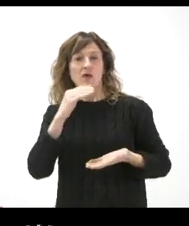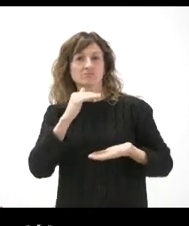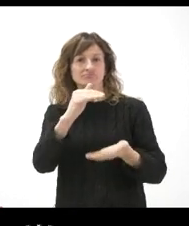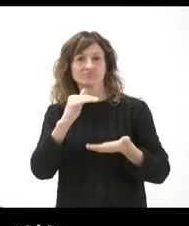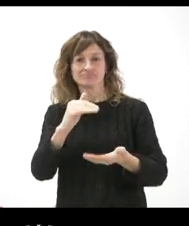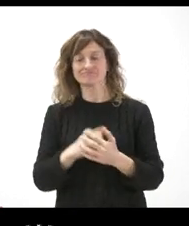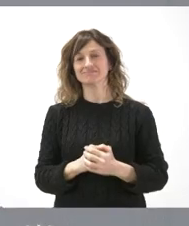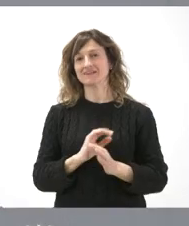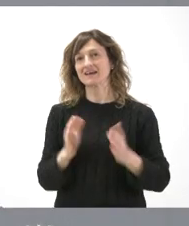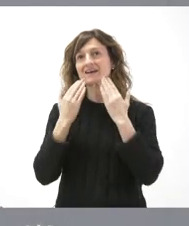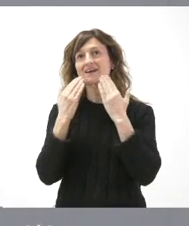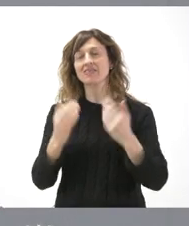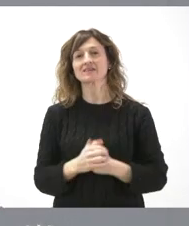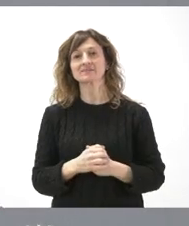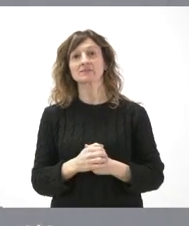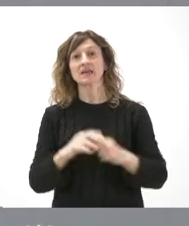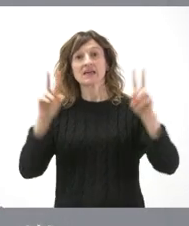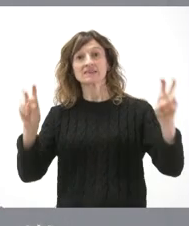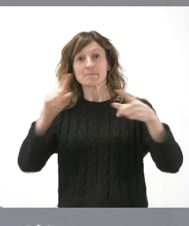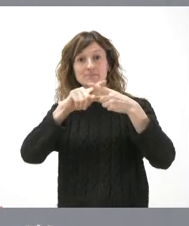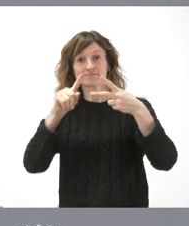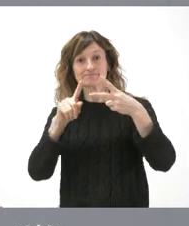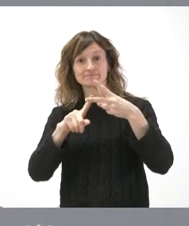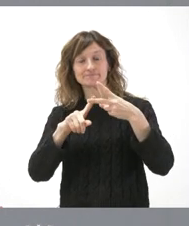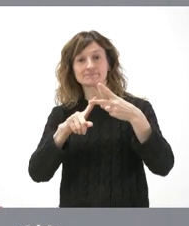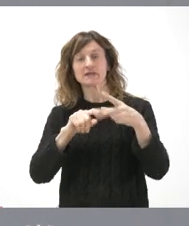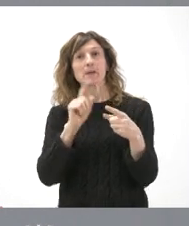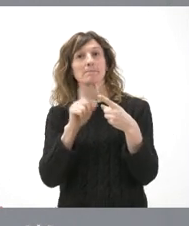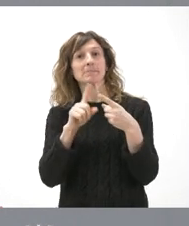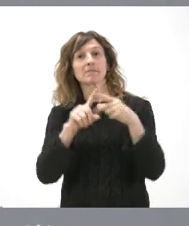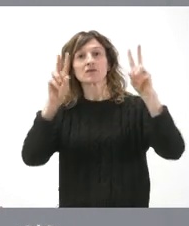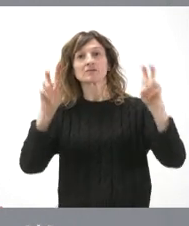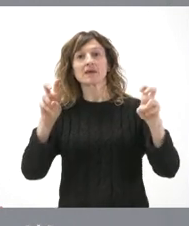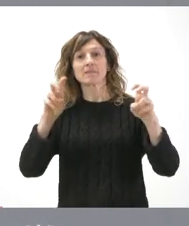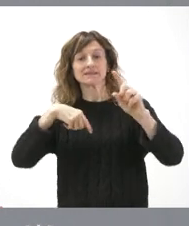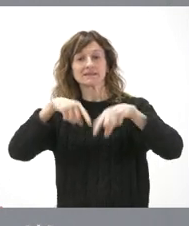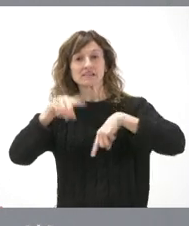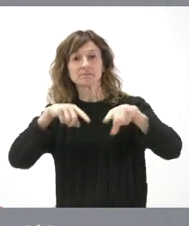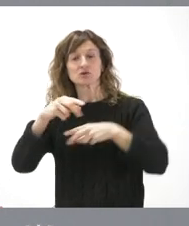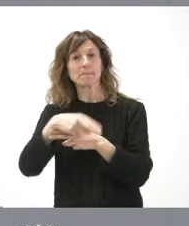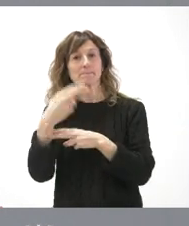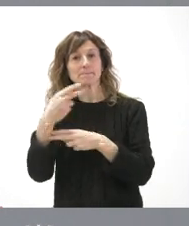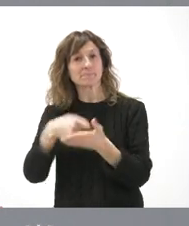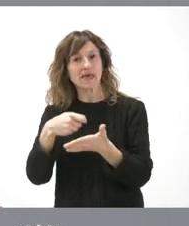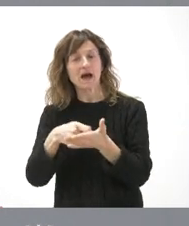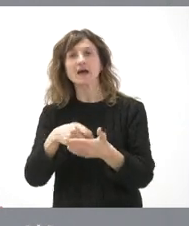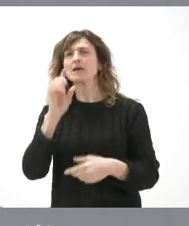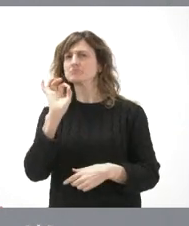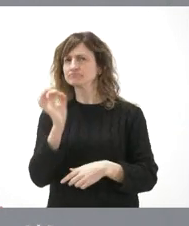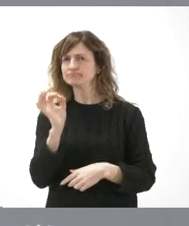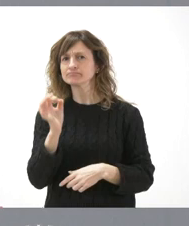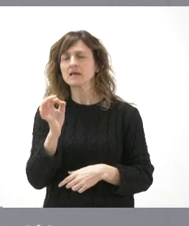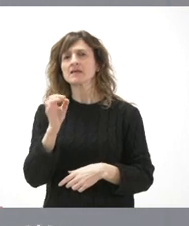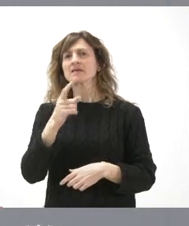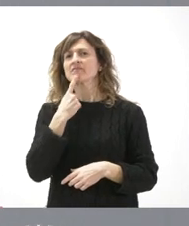Gracias. Los aspectos que usted plantea, en primer lugar, lo que tiene que ver con el ámbito del transporte y el peaje, es verdad que somos conscientes de las dificultades que pasan